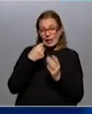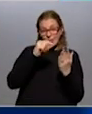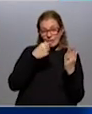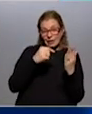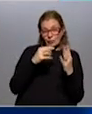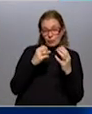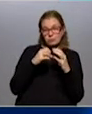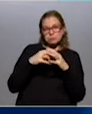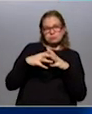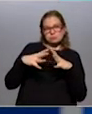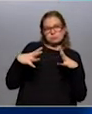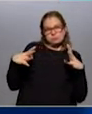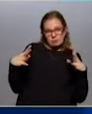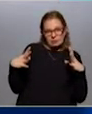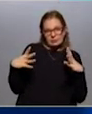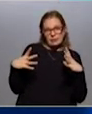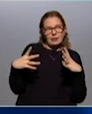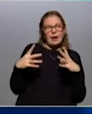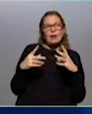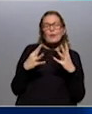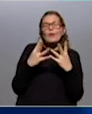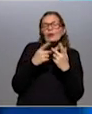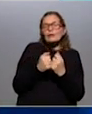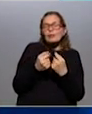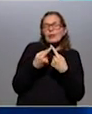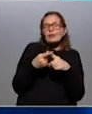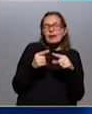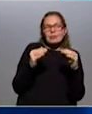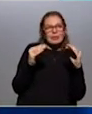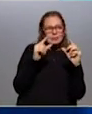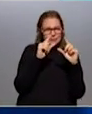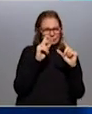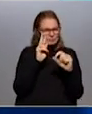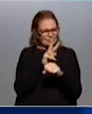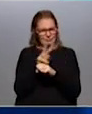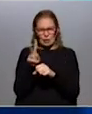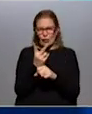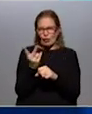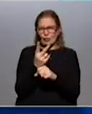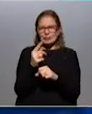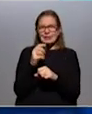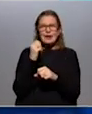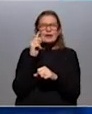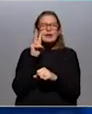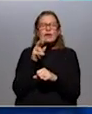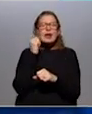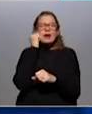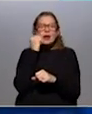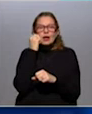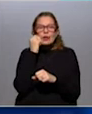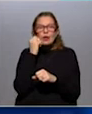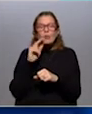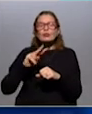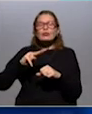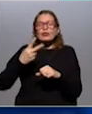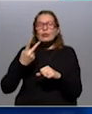bastante amplios. Entonces, hay que tener una forma de extraer una señal más estable, que es lo que se ve en ambos gráficos en la línea negra. Es como un segundo